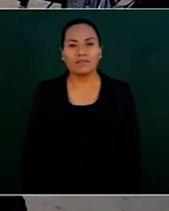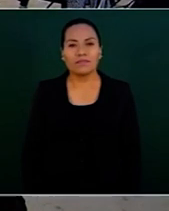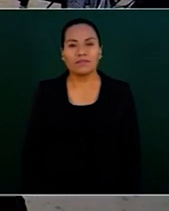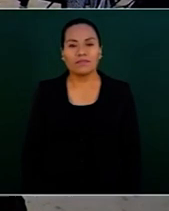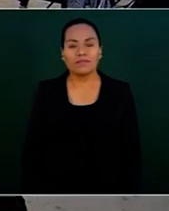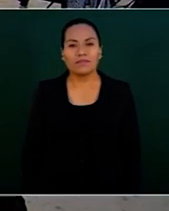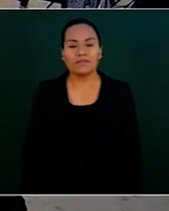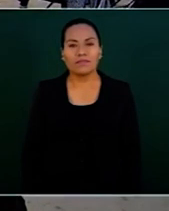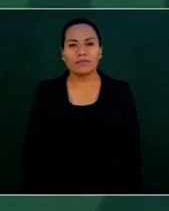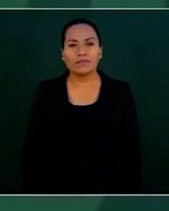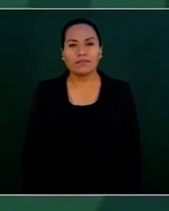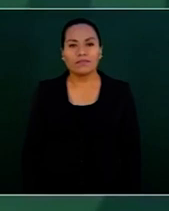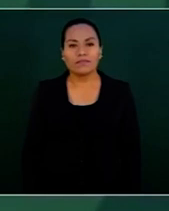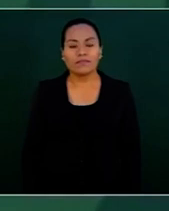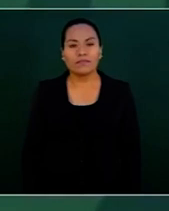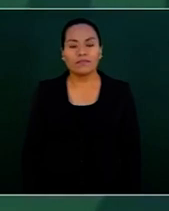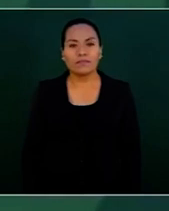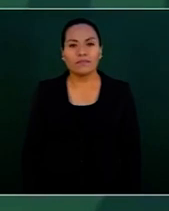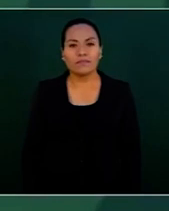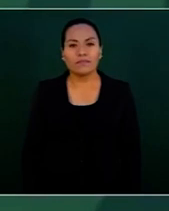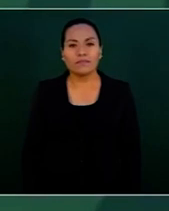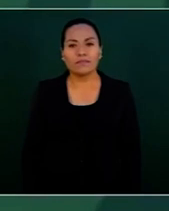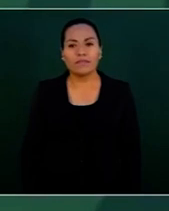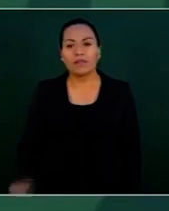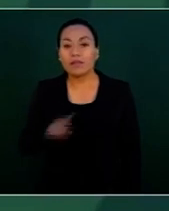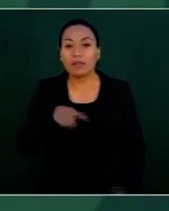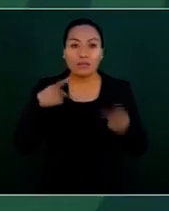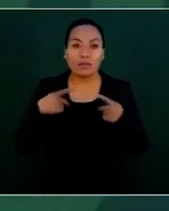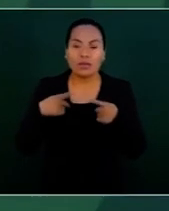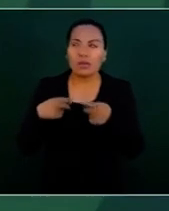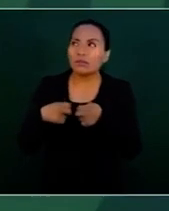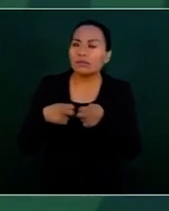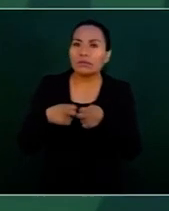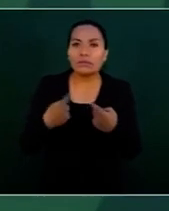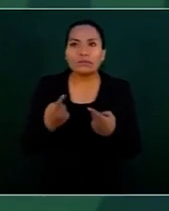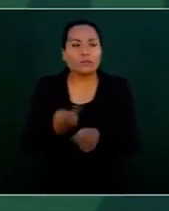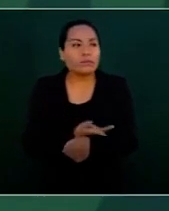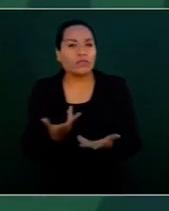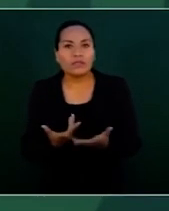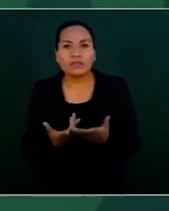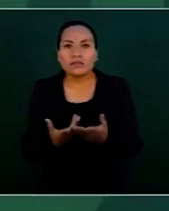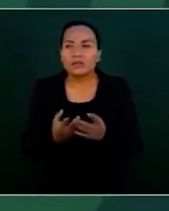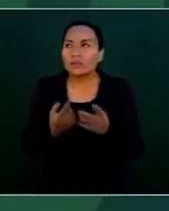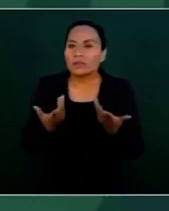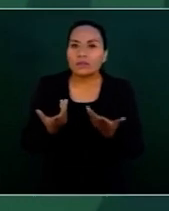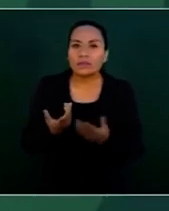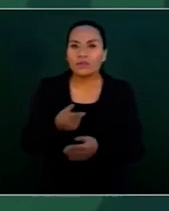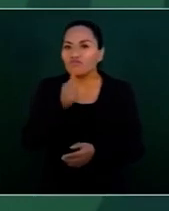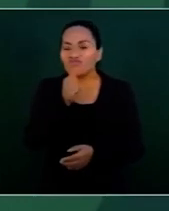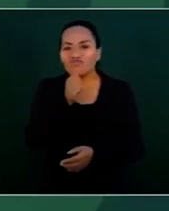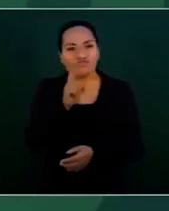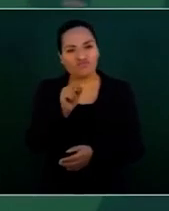incertidumbre, información no confirmada,